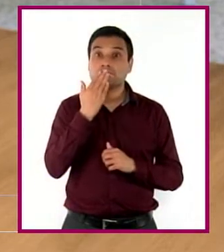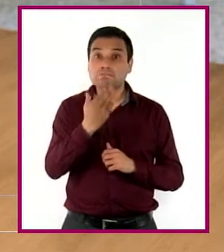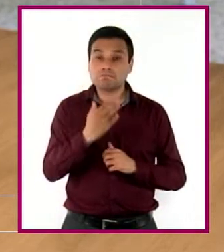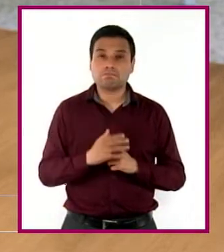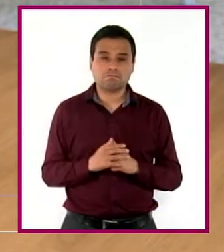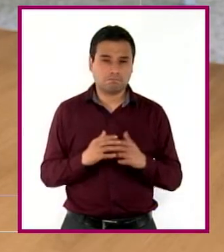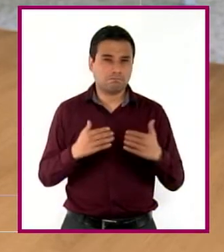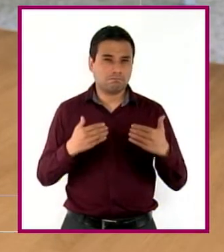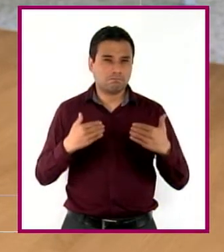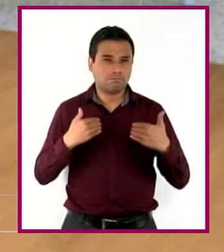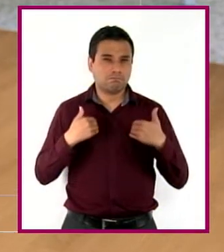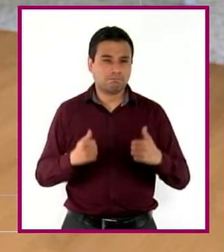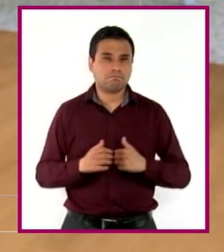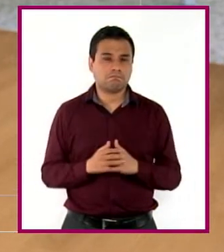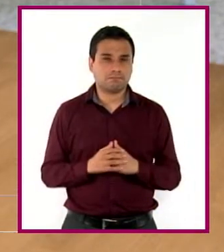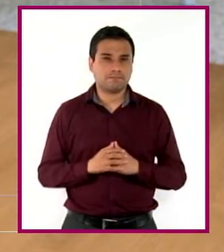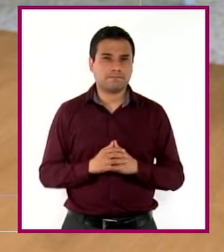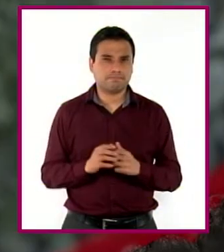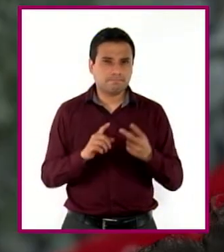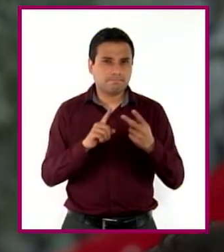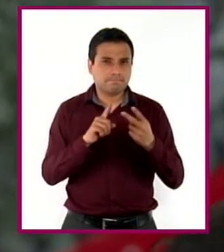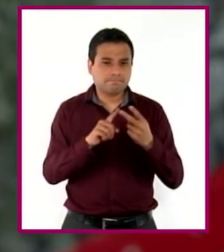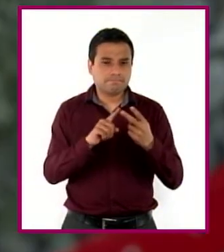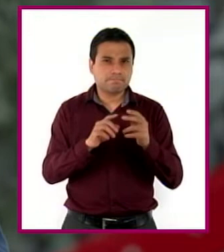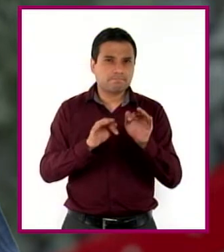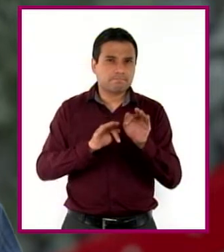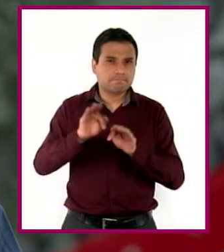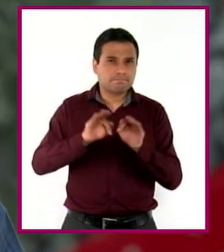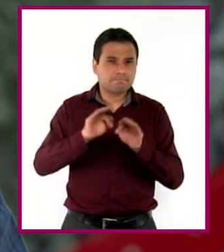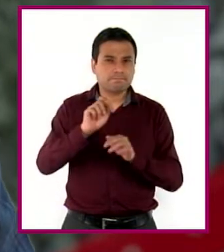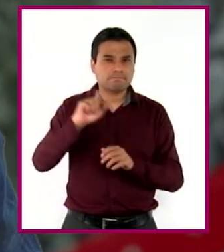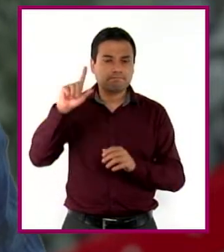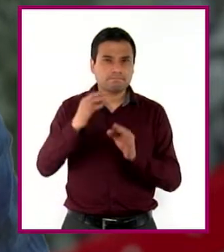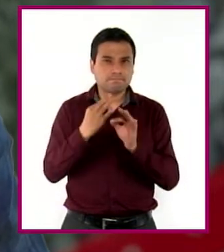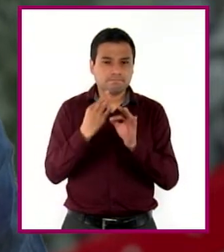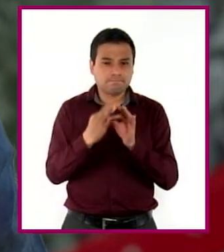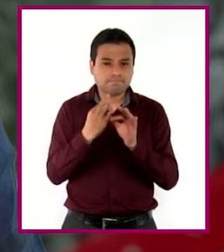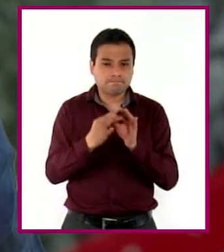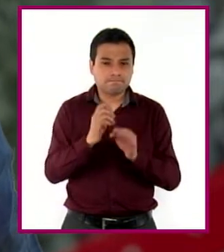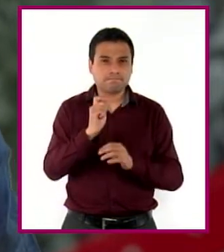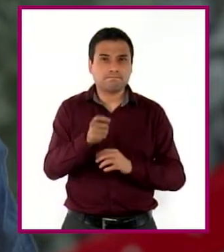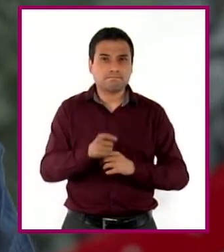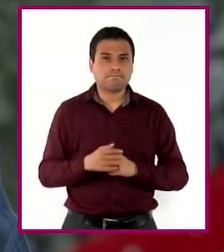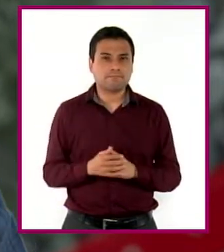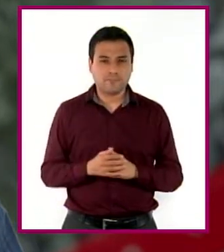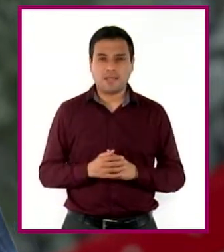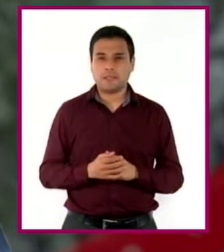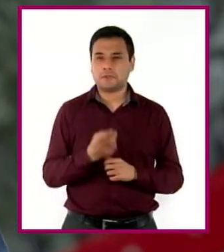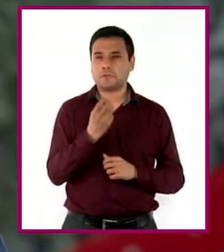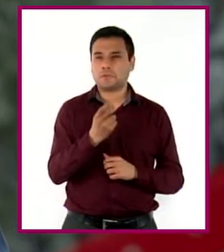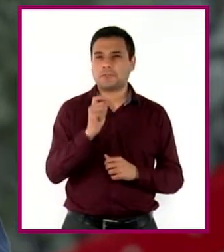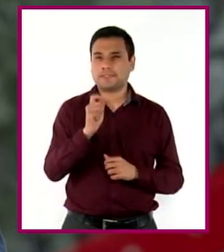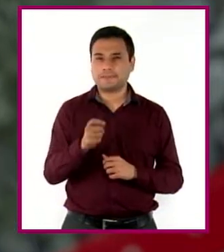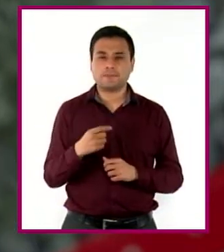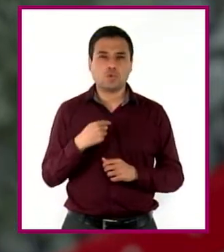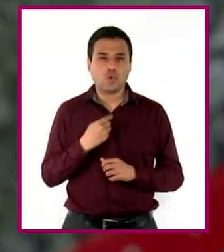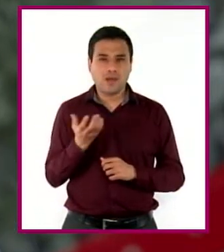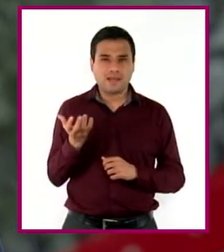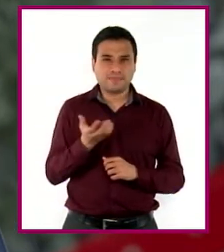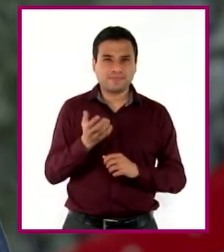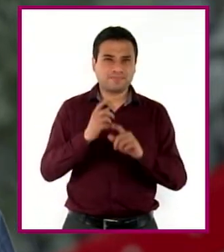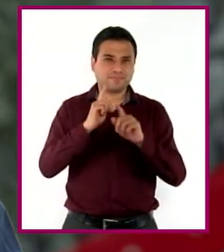Entiendo. ¿Y el desempeño profesional? ¡Ajá! Bien. Eso lo entiendo como el conjunto de acciones,